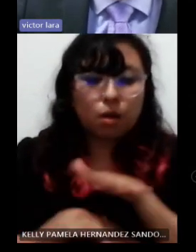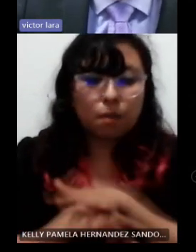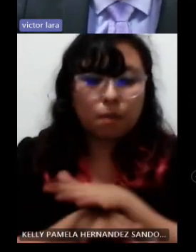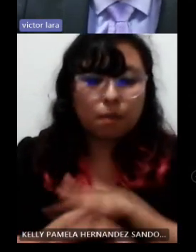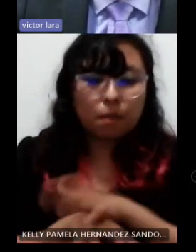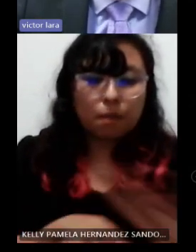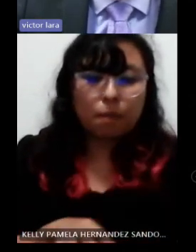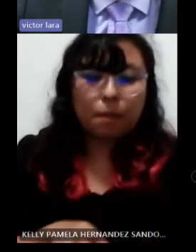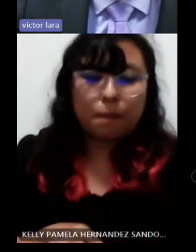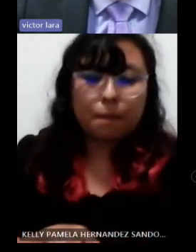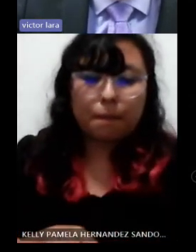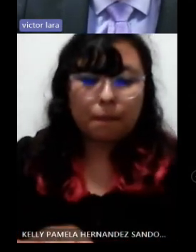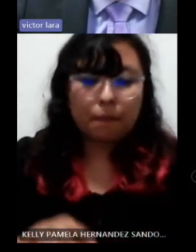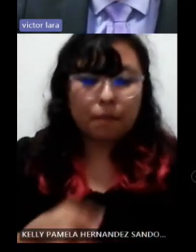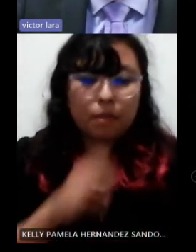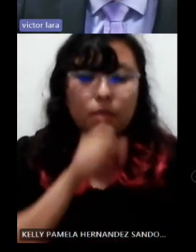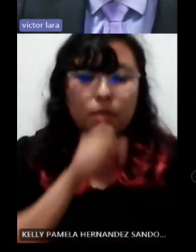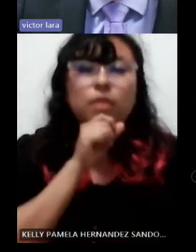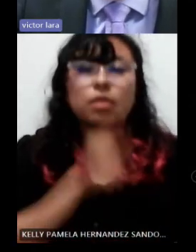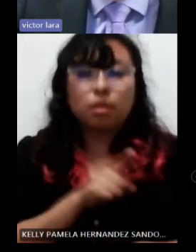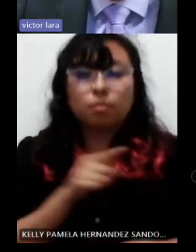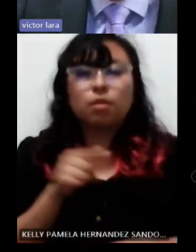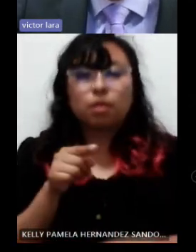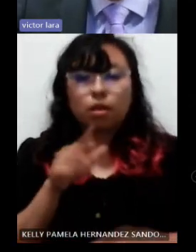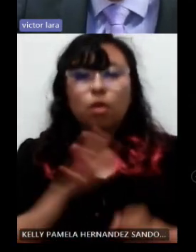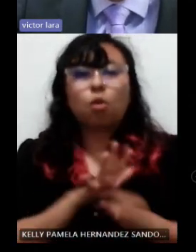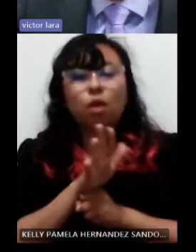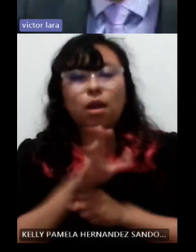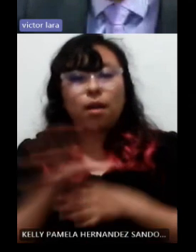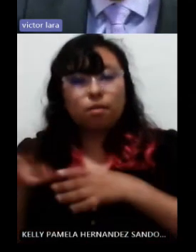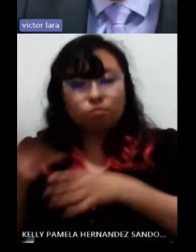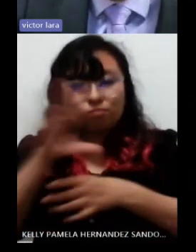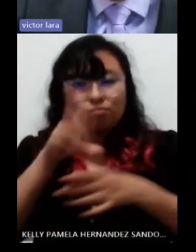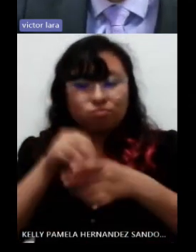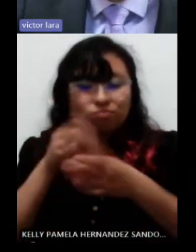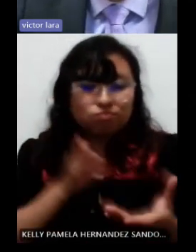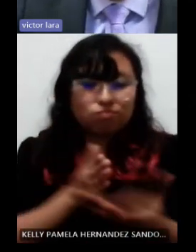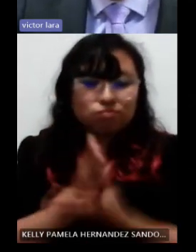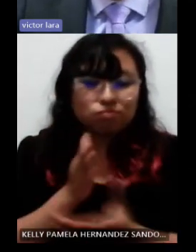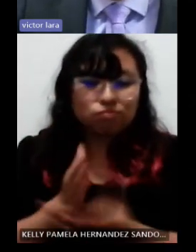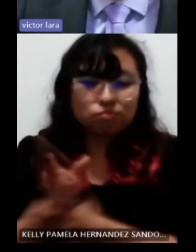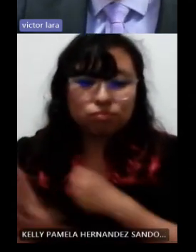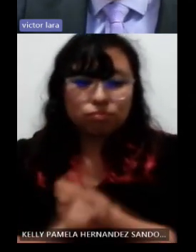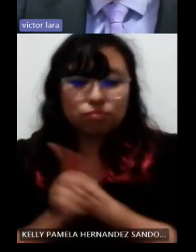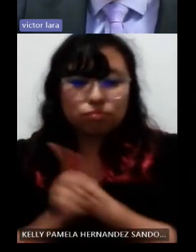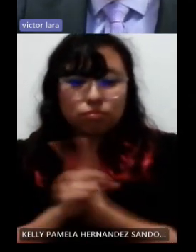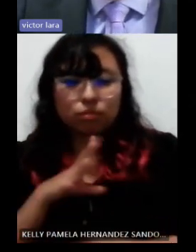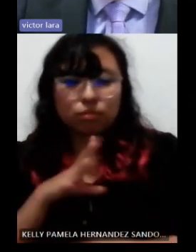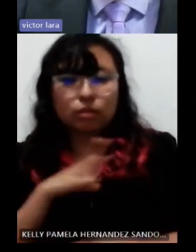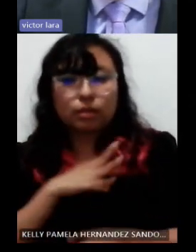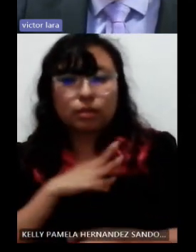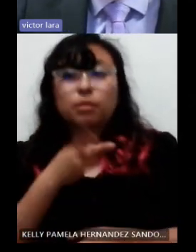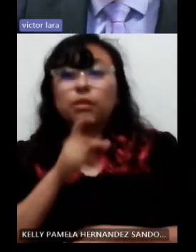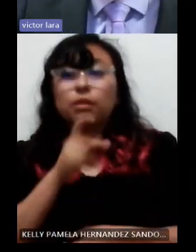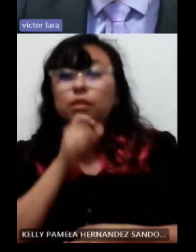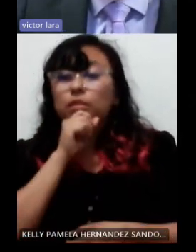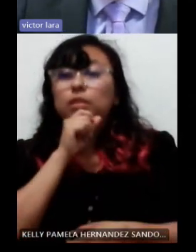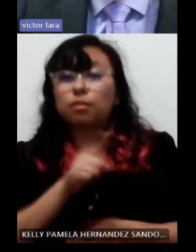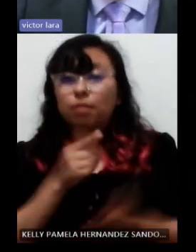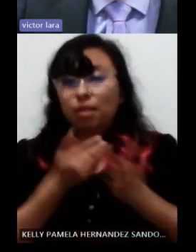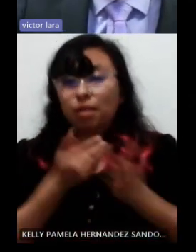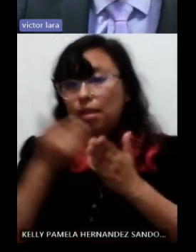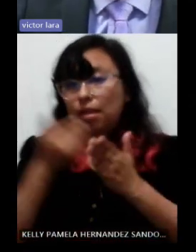también junto con la parte de la inclusión y accesibilidad para el paciente con discapacidad. Entonces lo que posiblemente anteriormente se